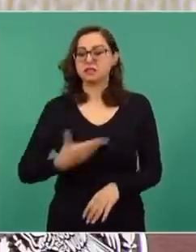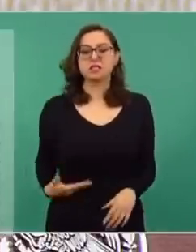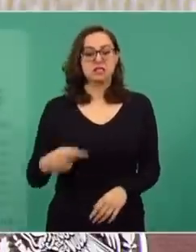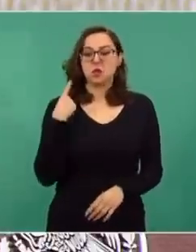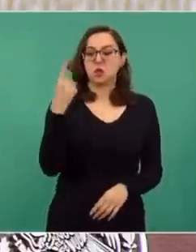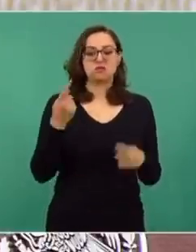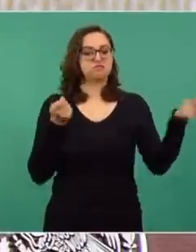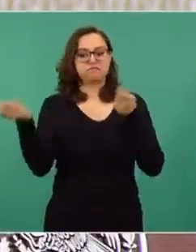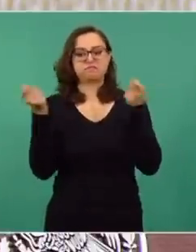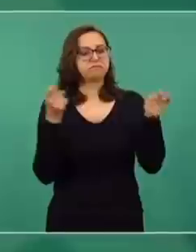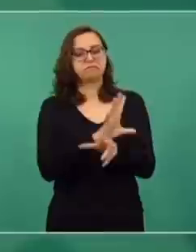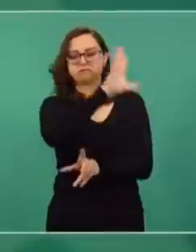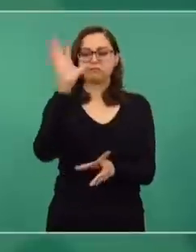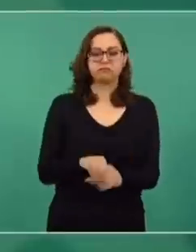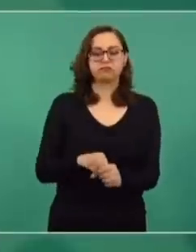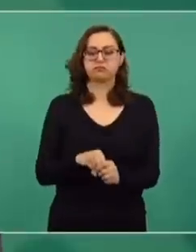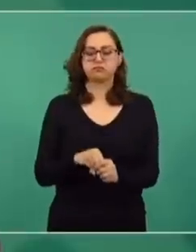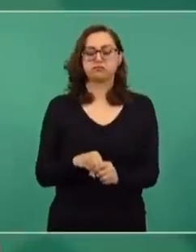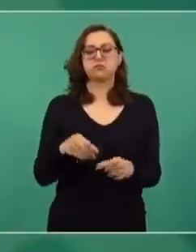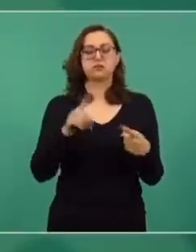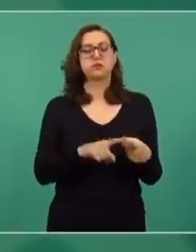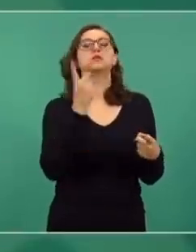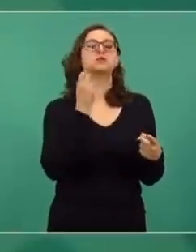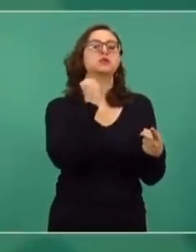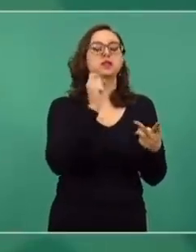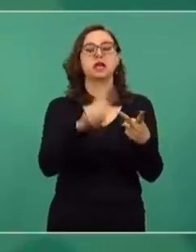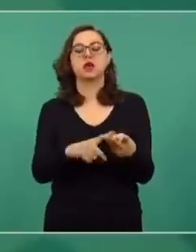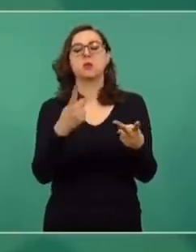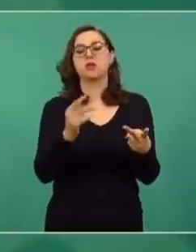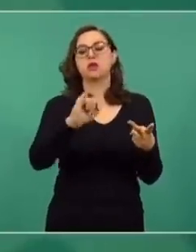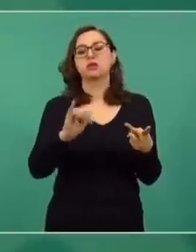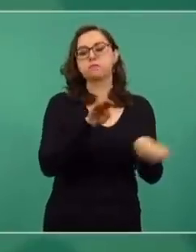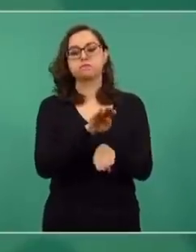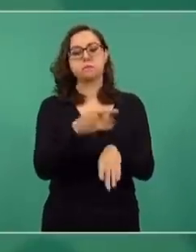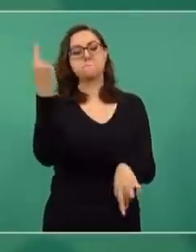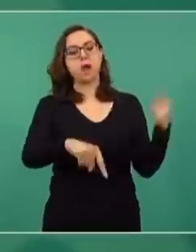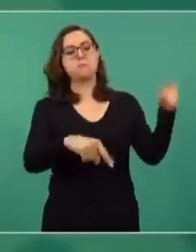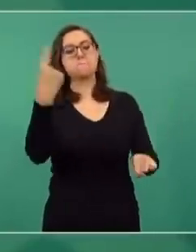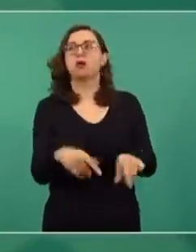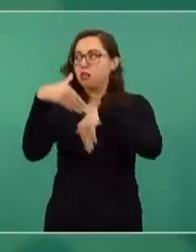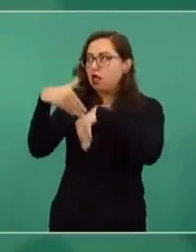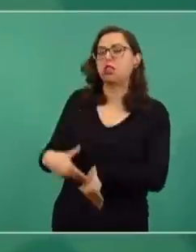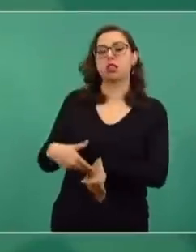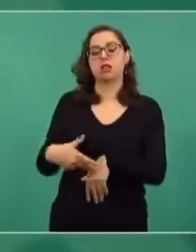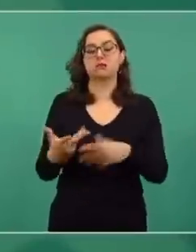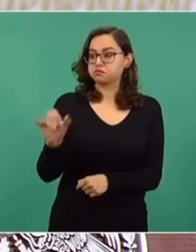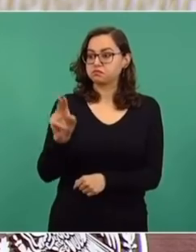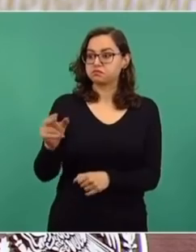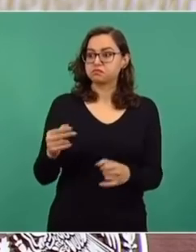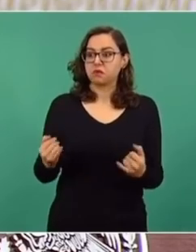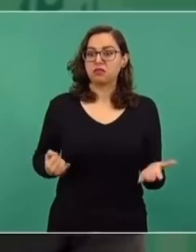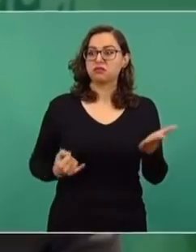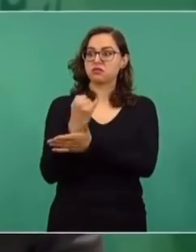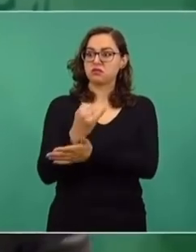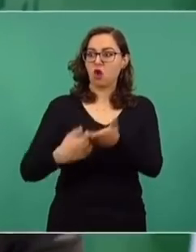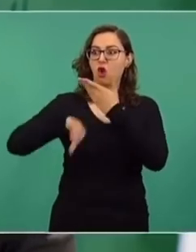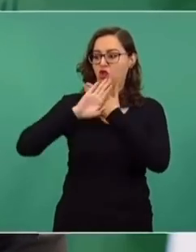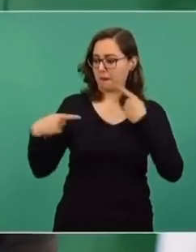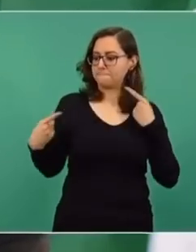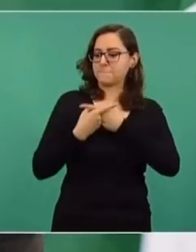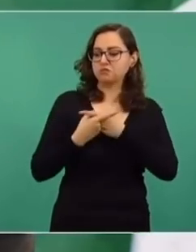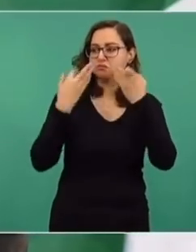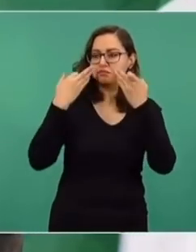Ejecutivo y el Legislativo y el Poder Judicial estaban subordinados. Y es el presidente el que decidía. Lo segundo